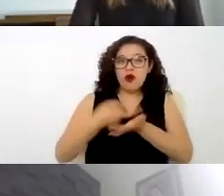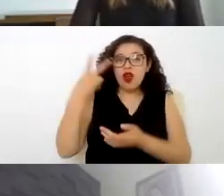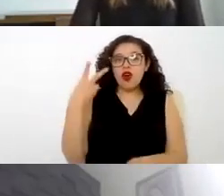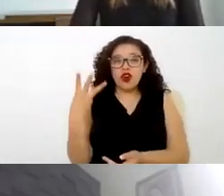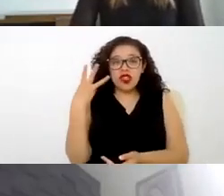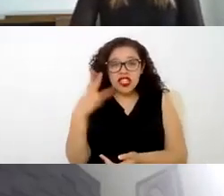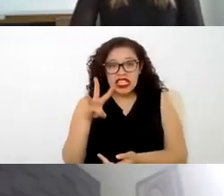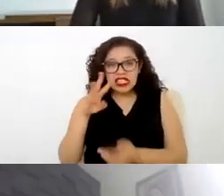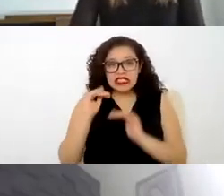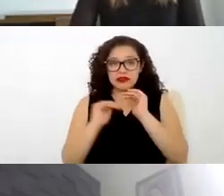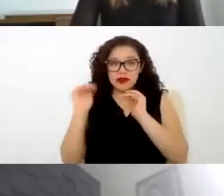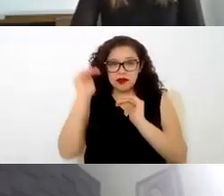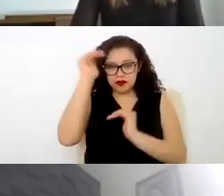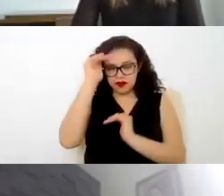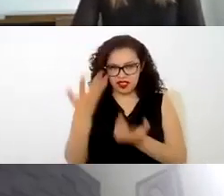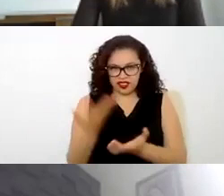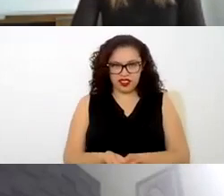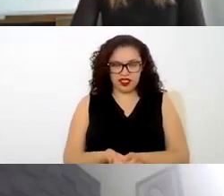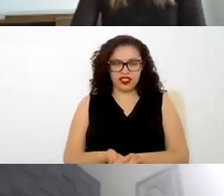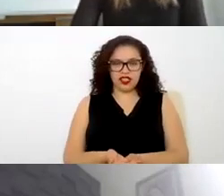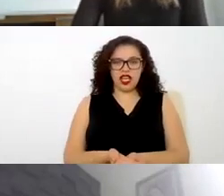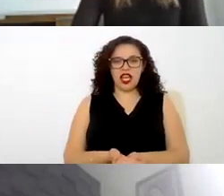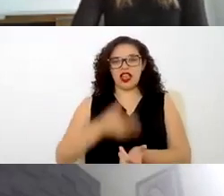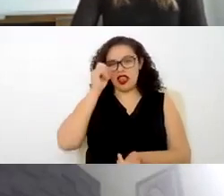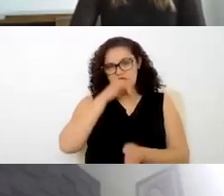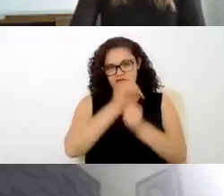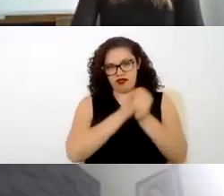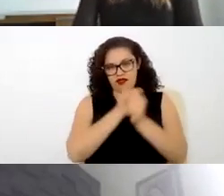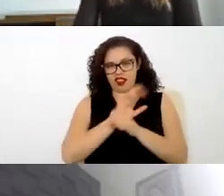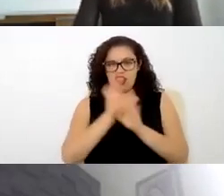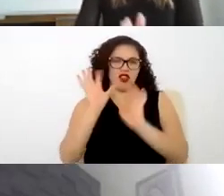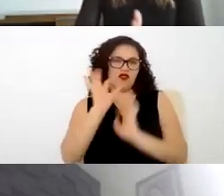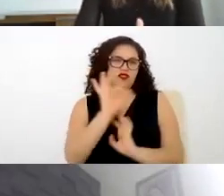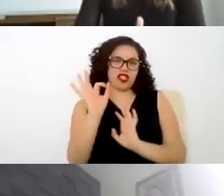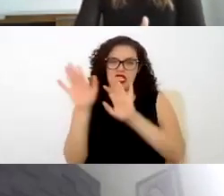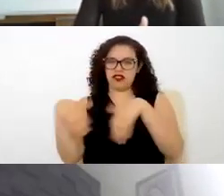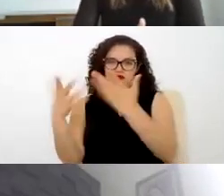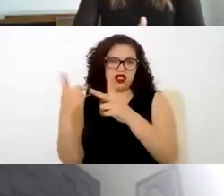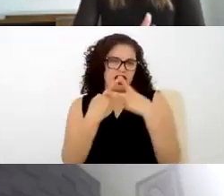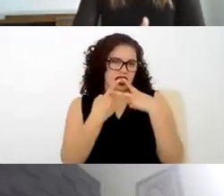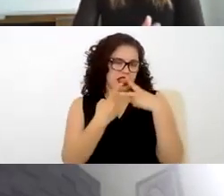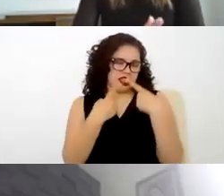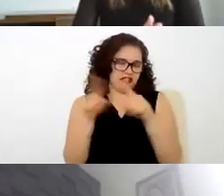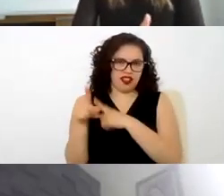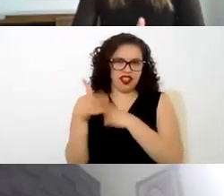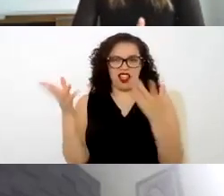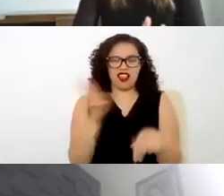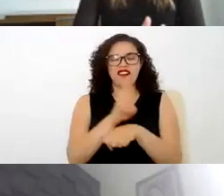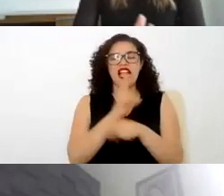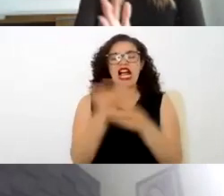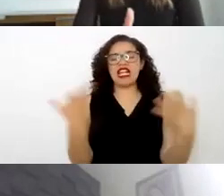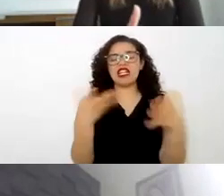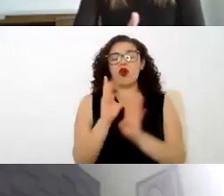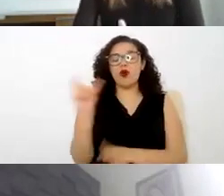y bueno tenemos también las inspecciones extraordinarias estas inspecciones se van a practicar cuando